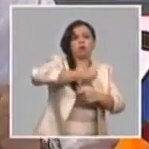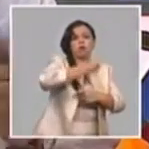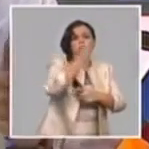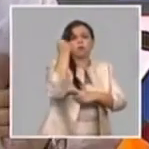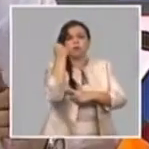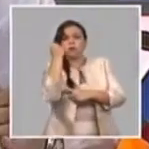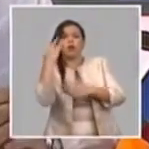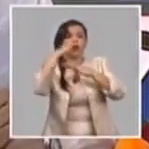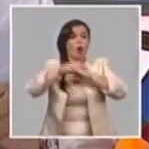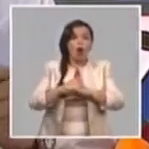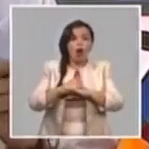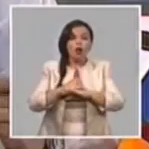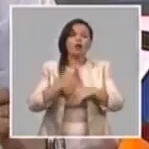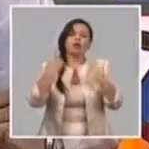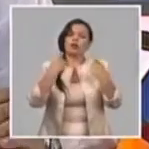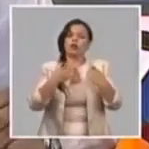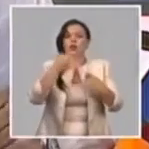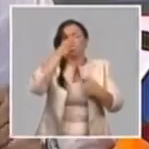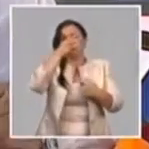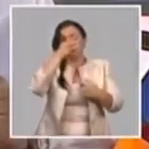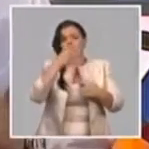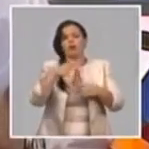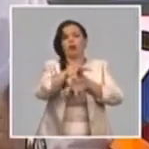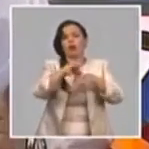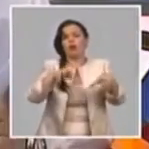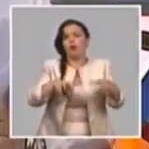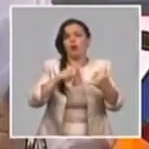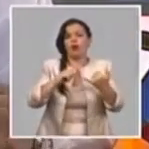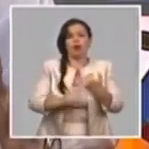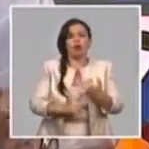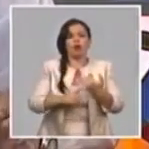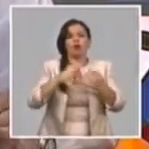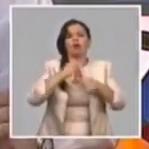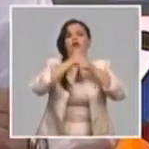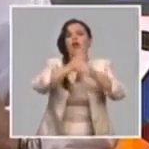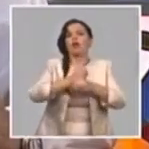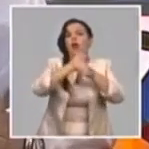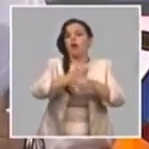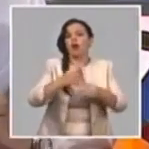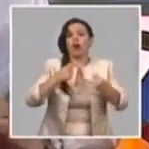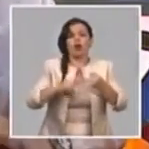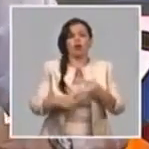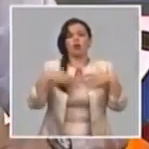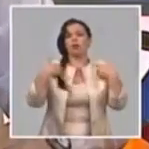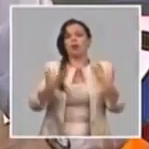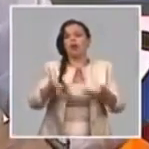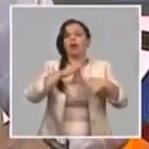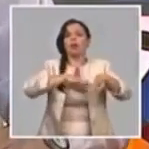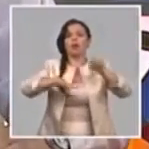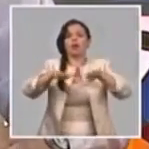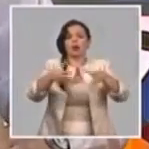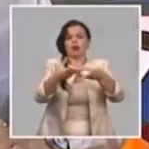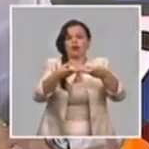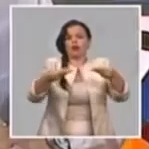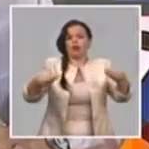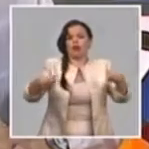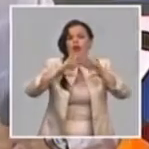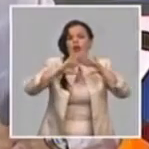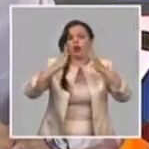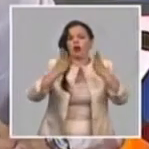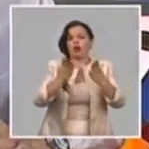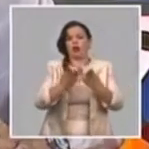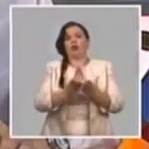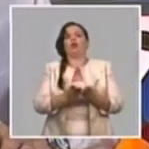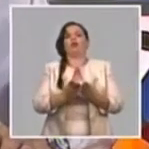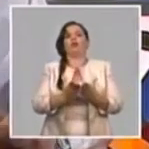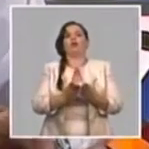el uso del buey, el uso del caballo, tanto para preparar tierra como para el cultivo de deshierves. Ha habido una